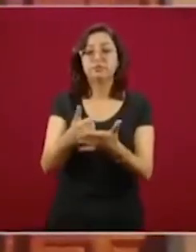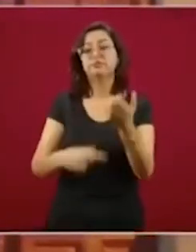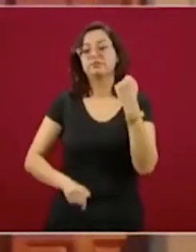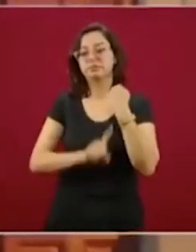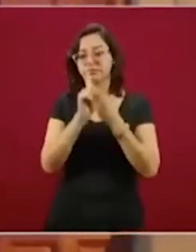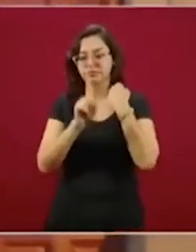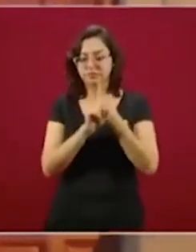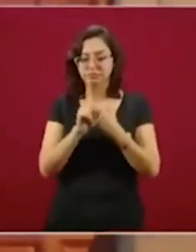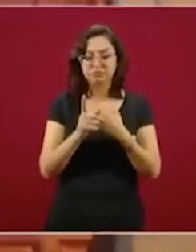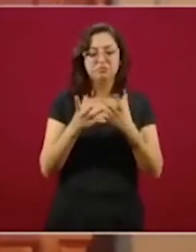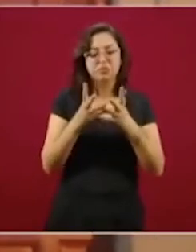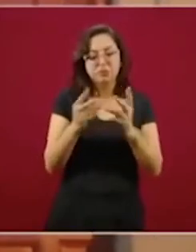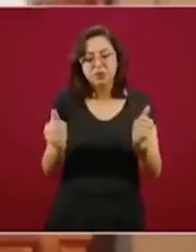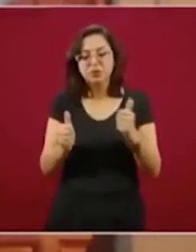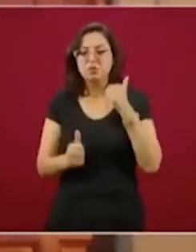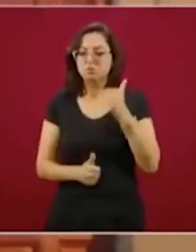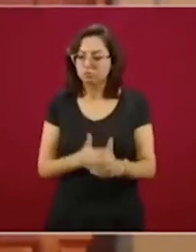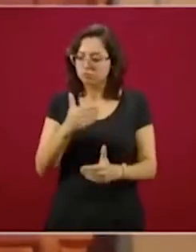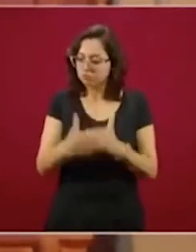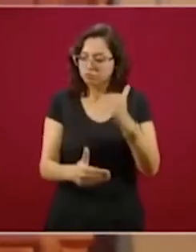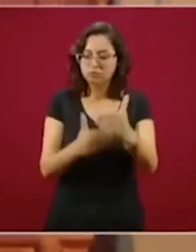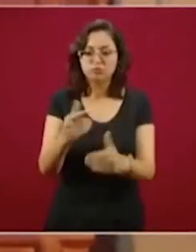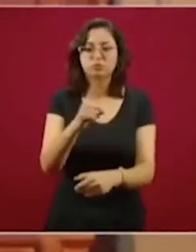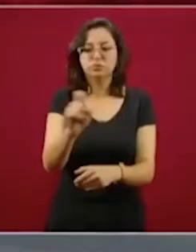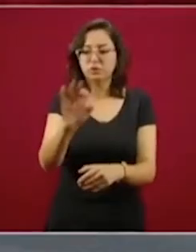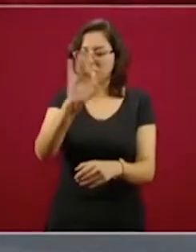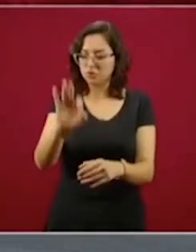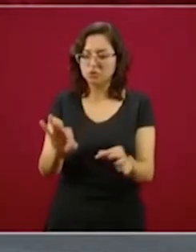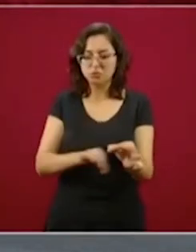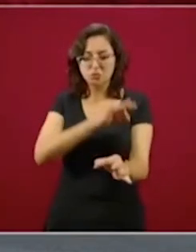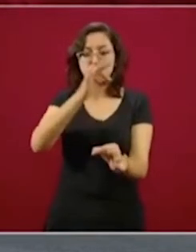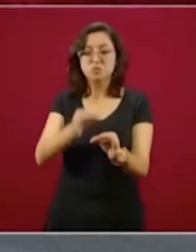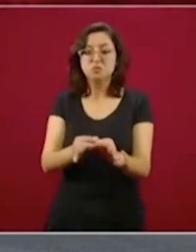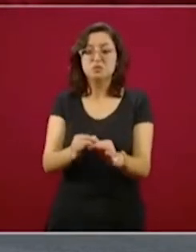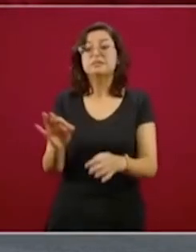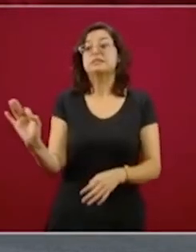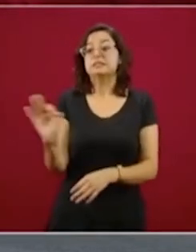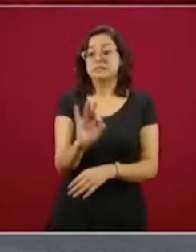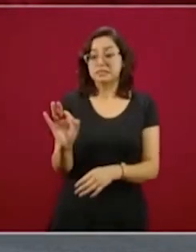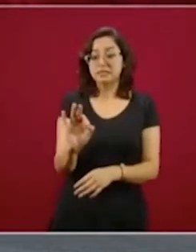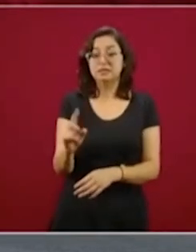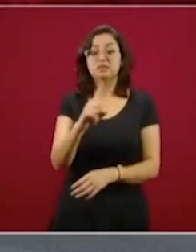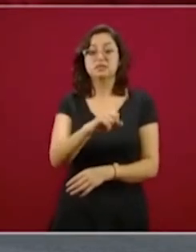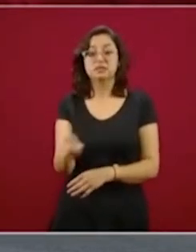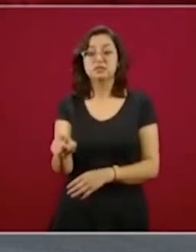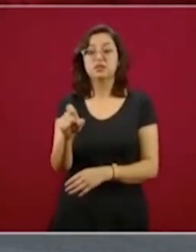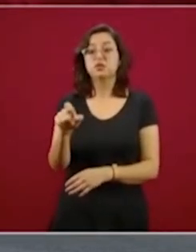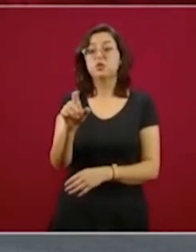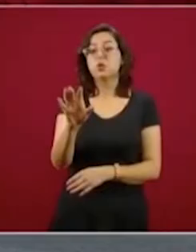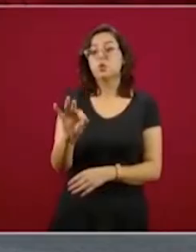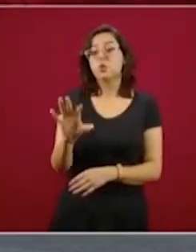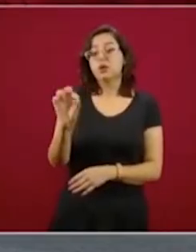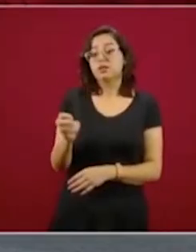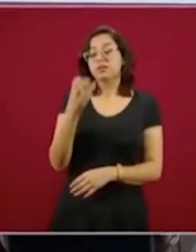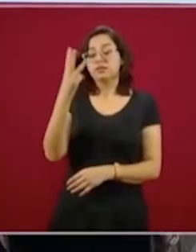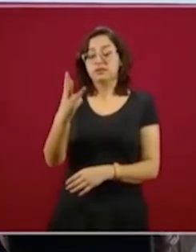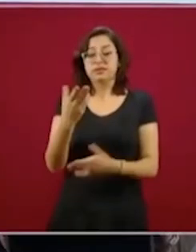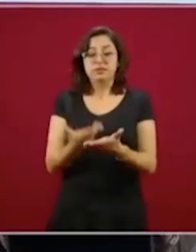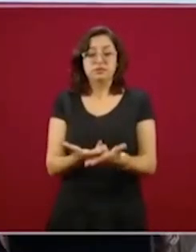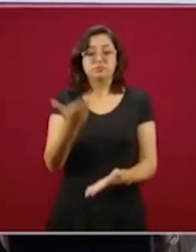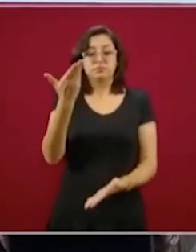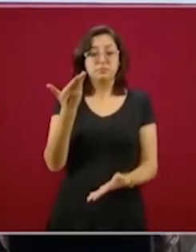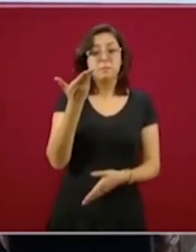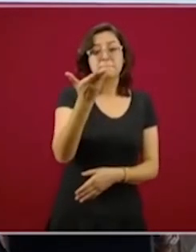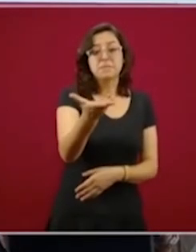cabo todo su proceso. Y entonces, este número de 122 solicitudes en las últimas 24 horas pueda